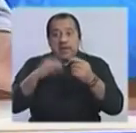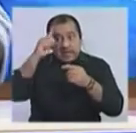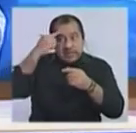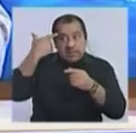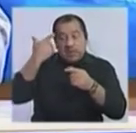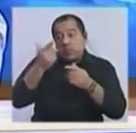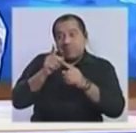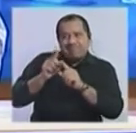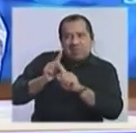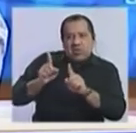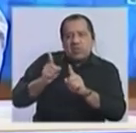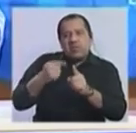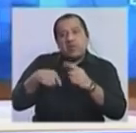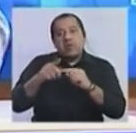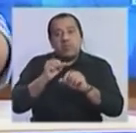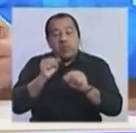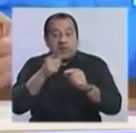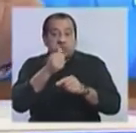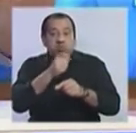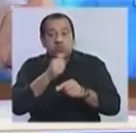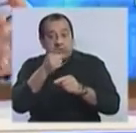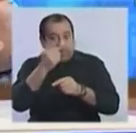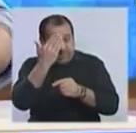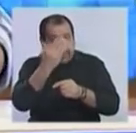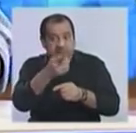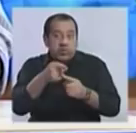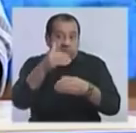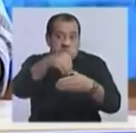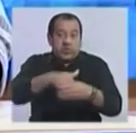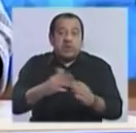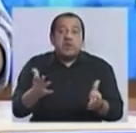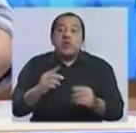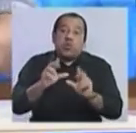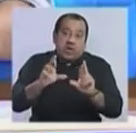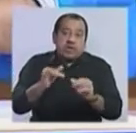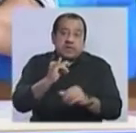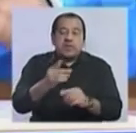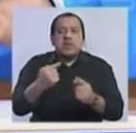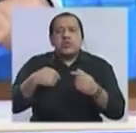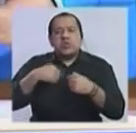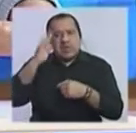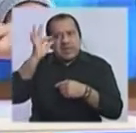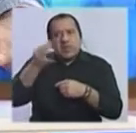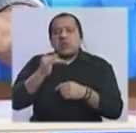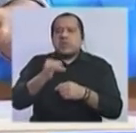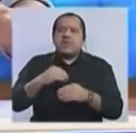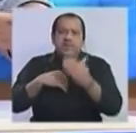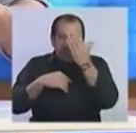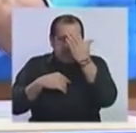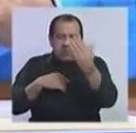no vea la solución y que de alguna manera a la hora del ballotage vote por el Frente. O sea, yo creo que el Frente tiene chances